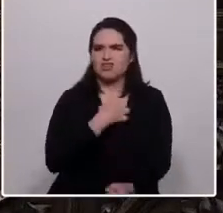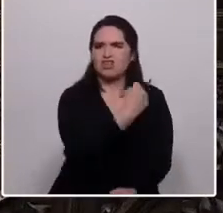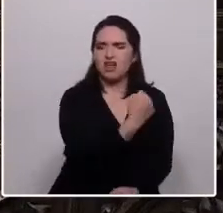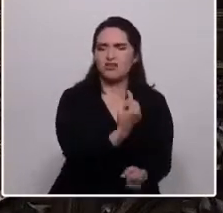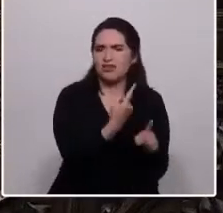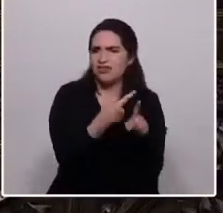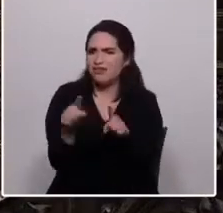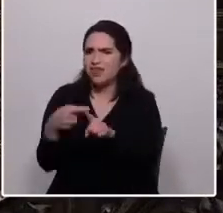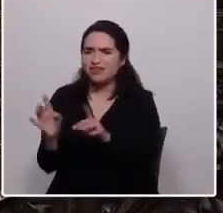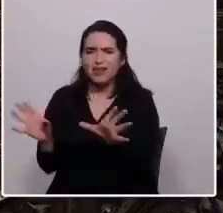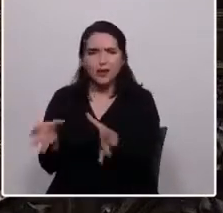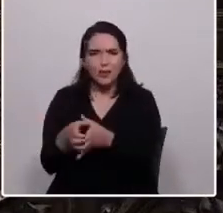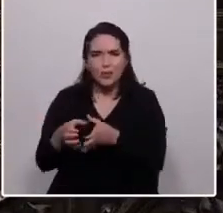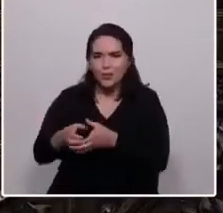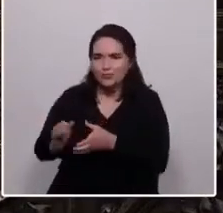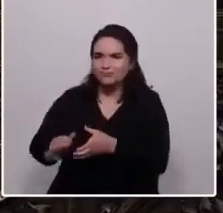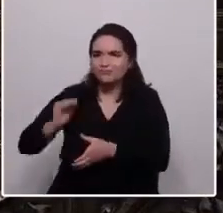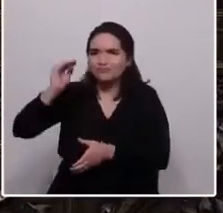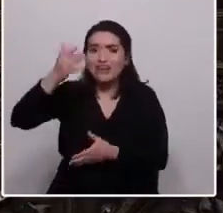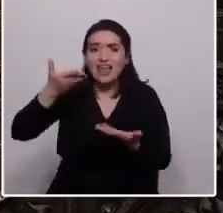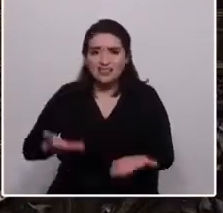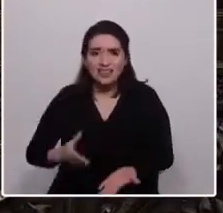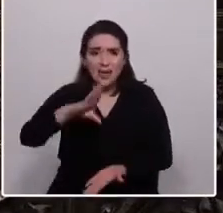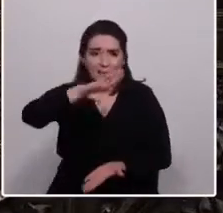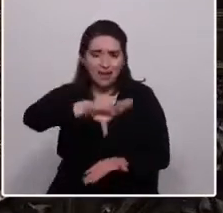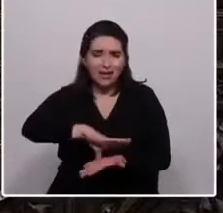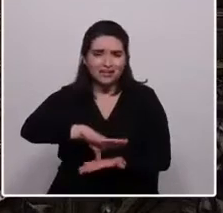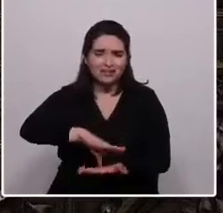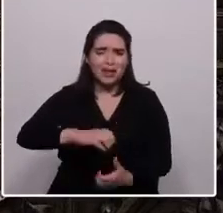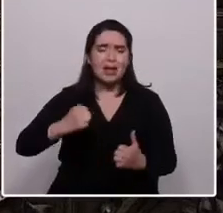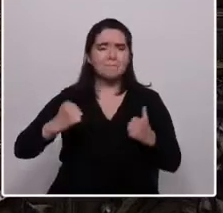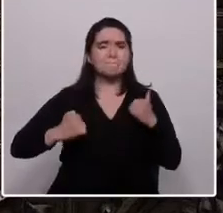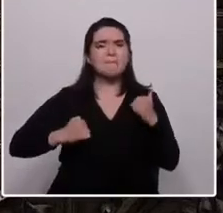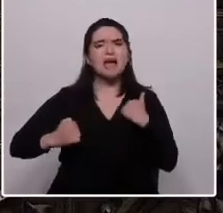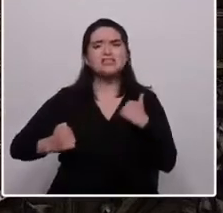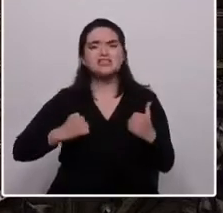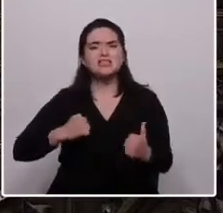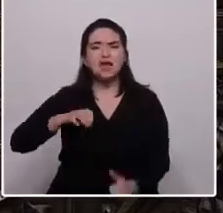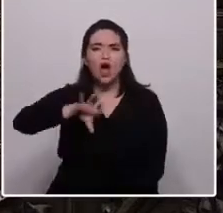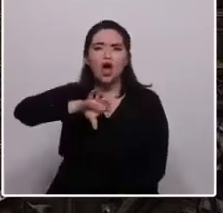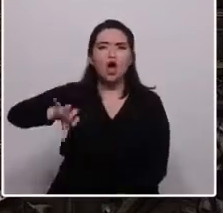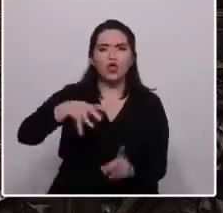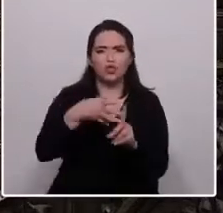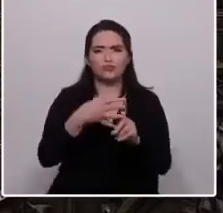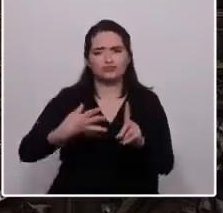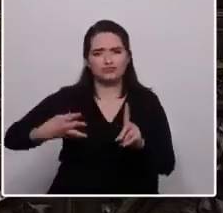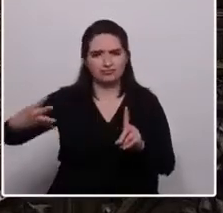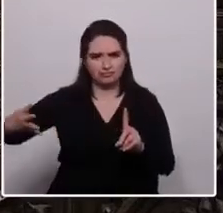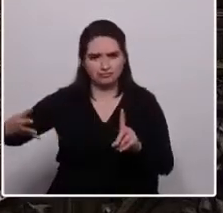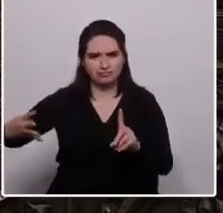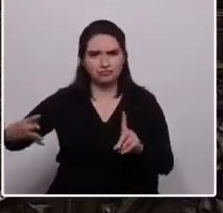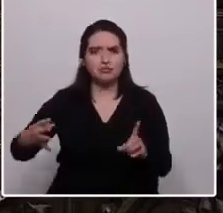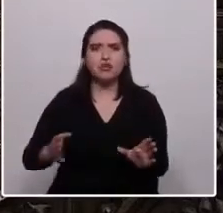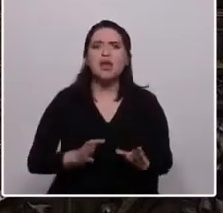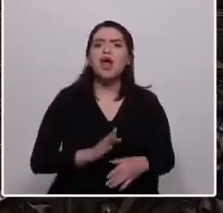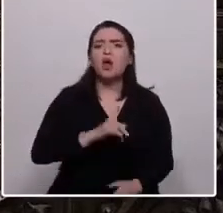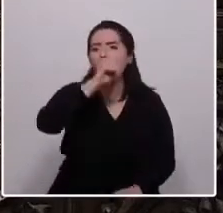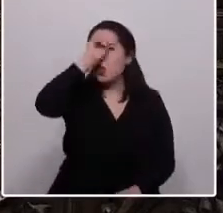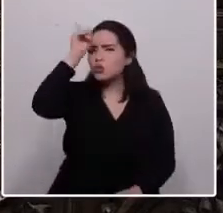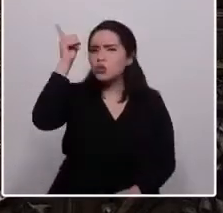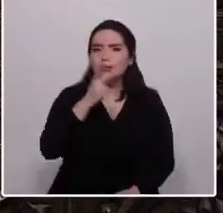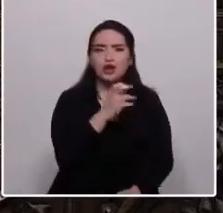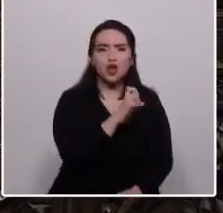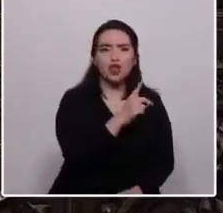generaciones en este país machista y homofóbico que junto al rodeo ha acostumbrado tener, casi como